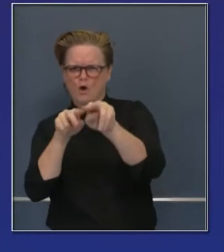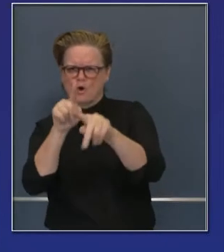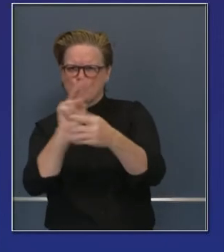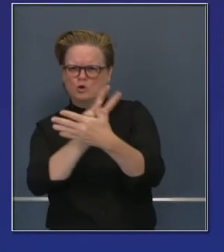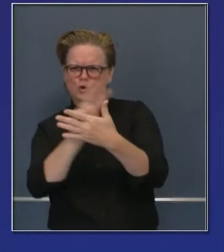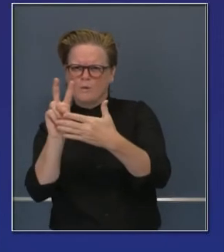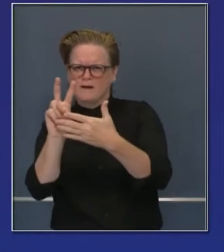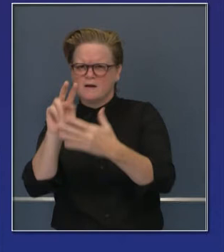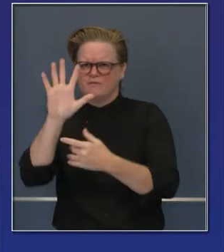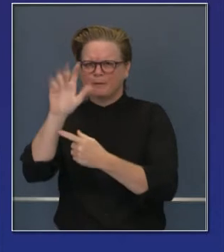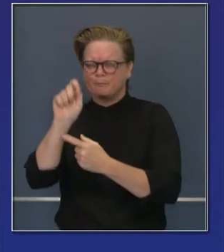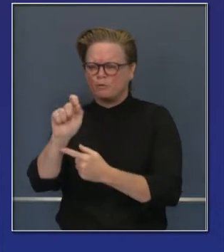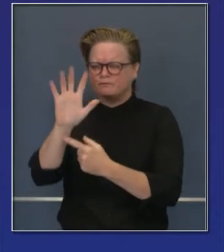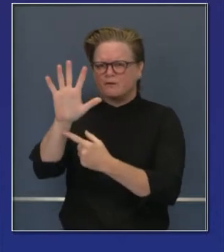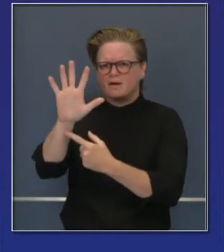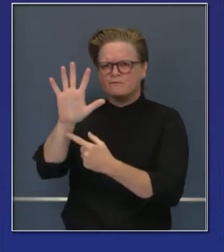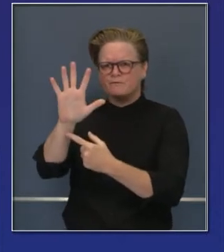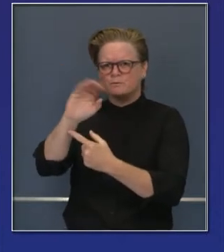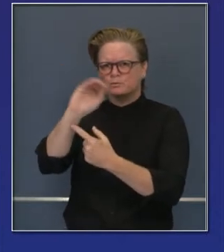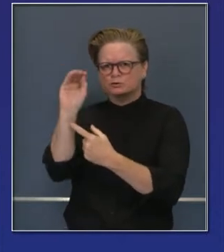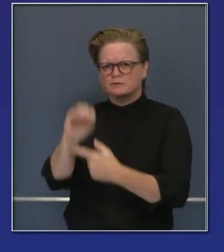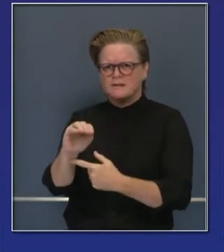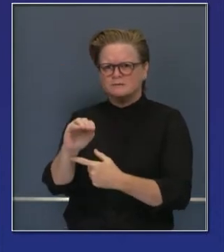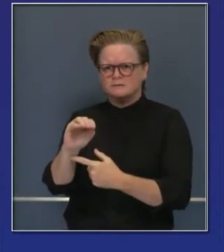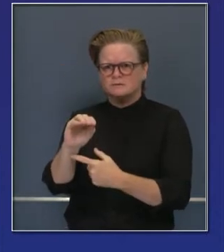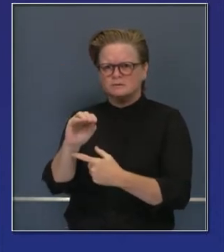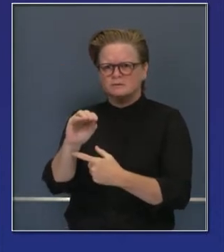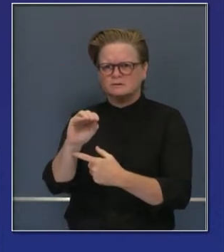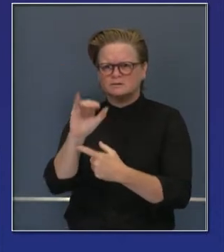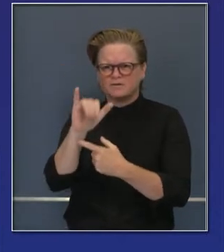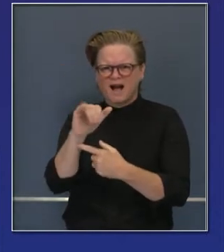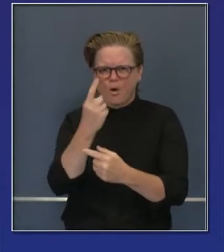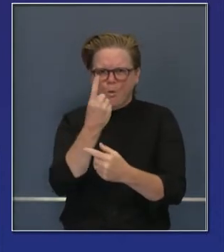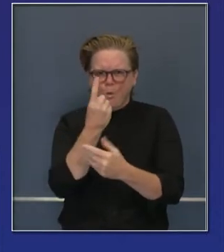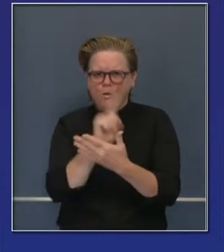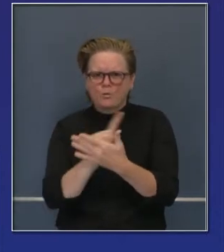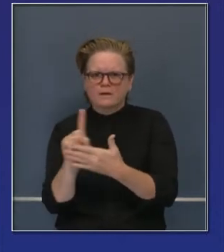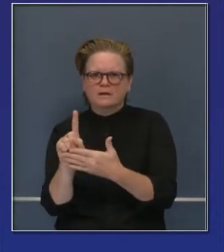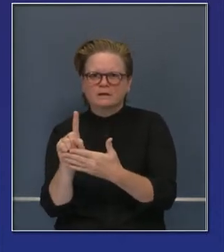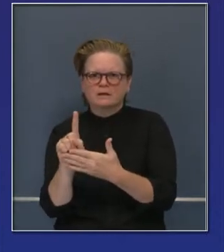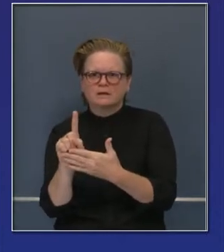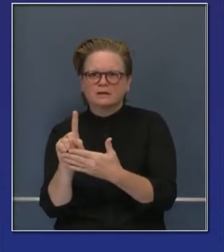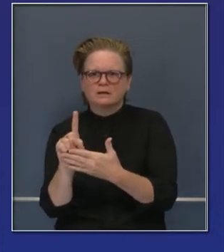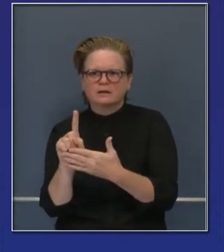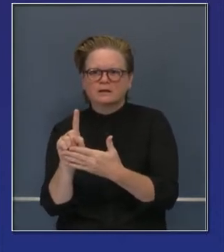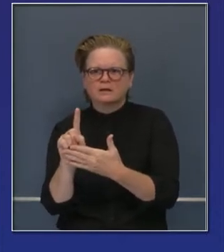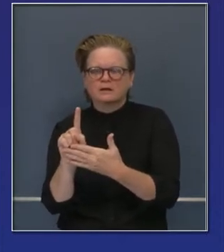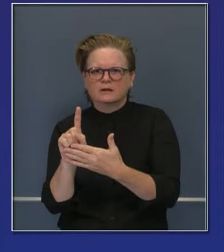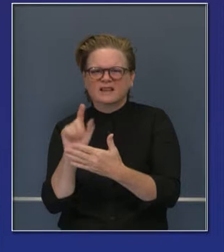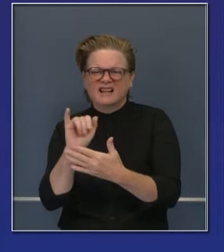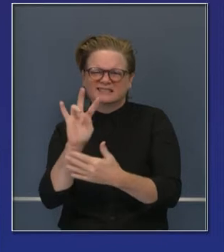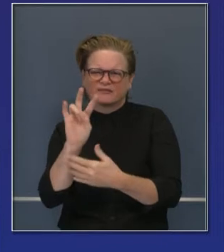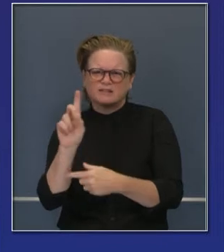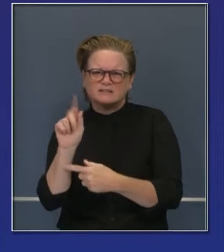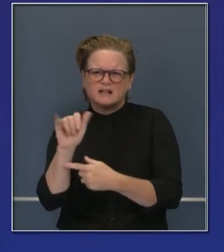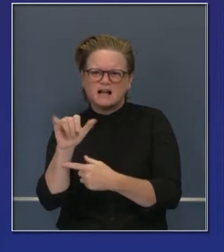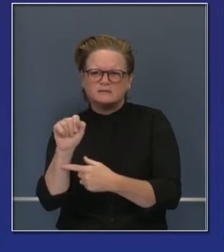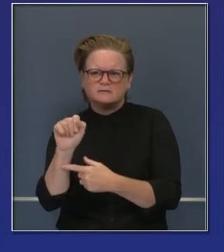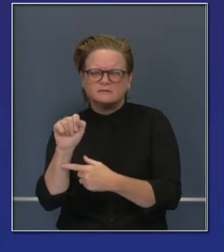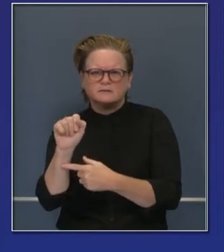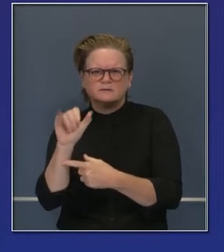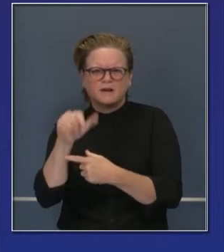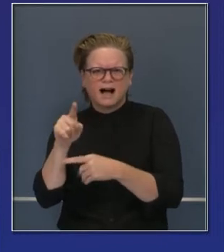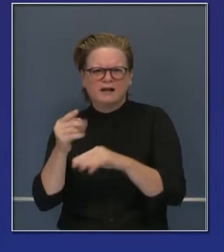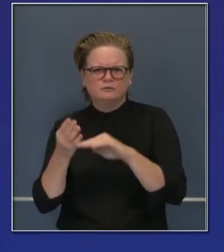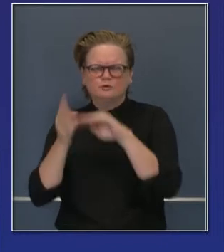de 14 días está a 5.5 por ciento y el de siete días a 5.8 por ciento. Siete